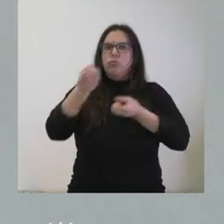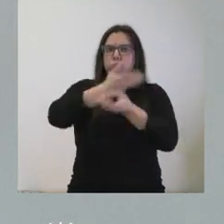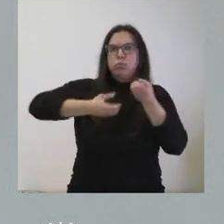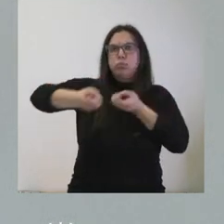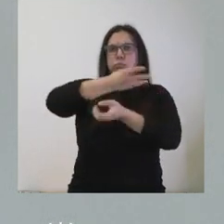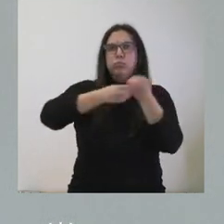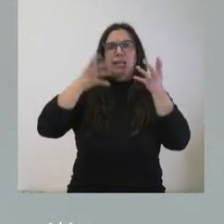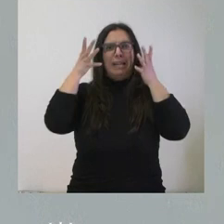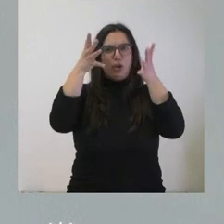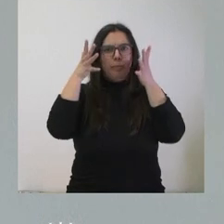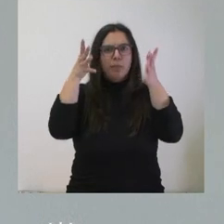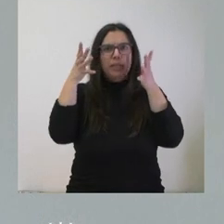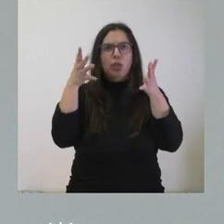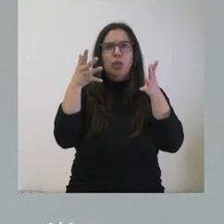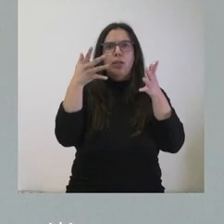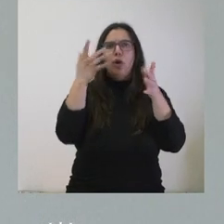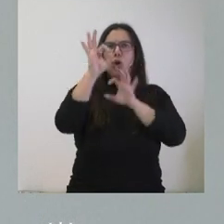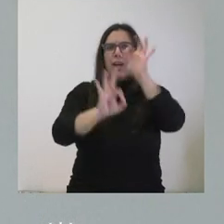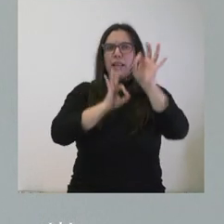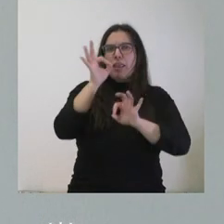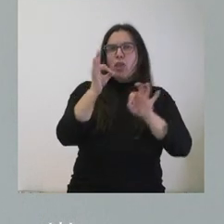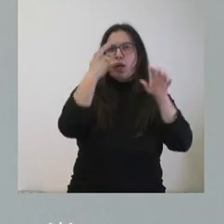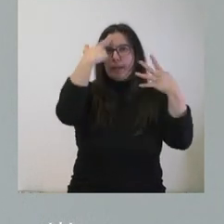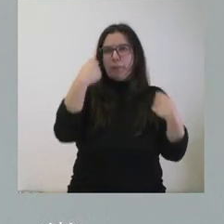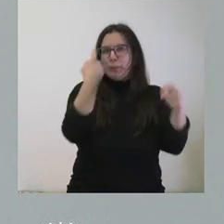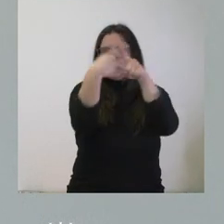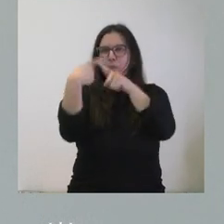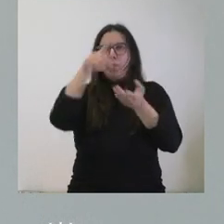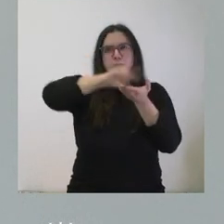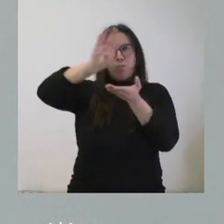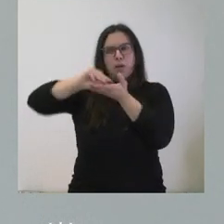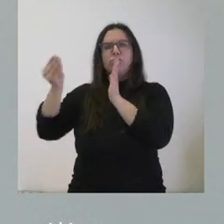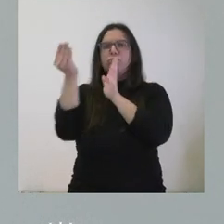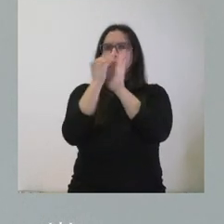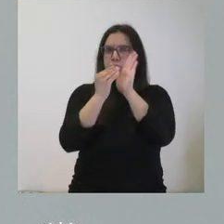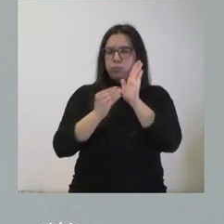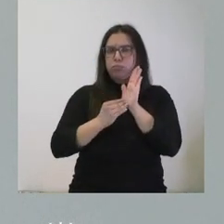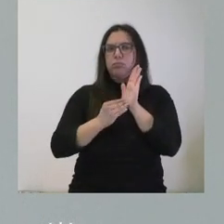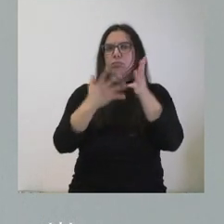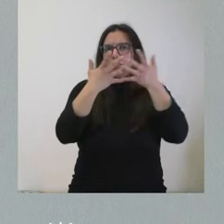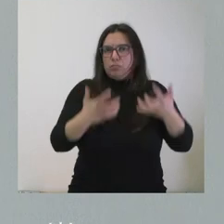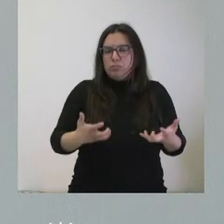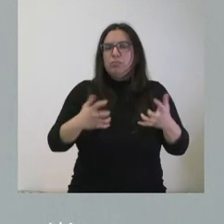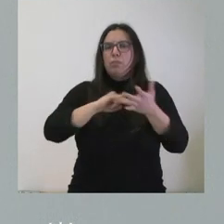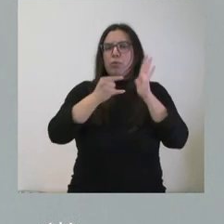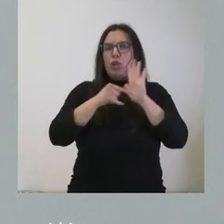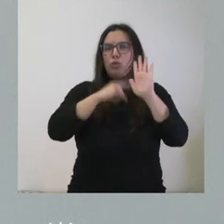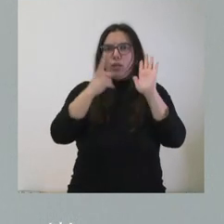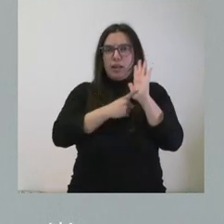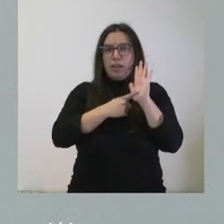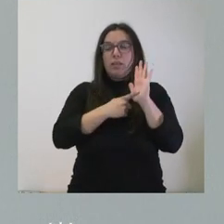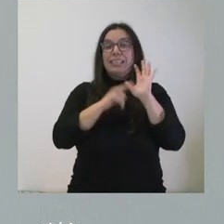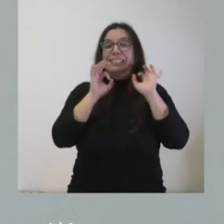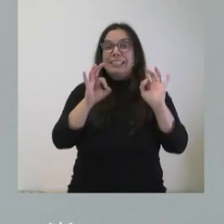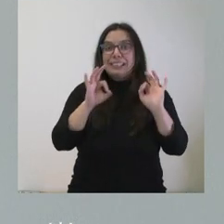recomendaciones de distintas organizaciones han sido incluidas en este proyecto de ley y, en